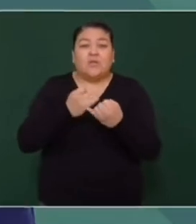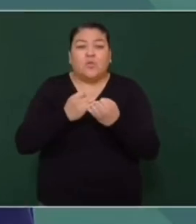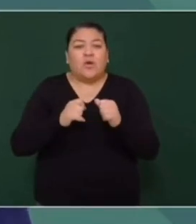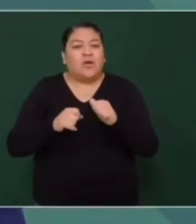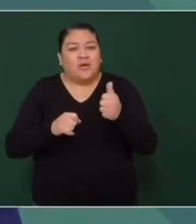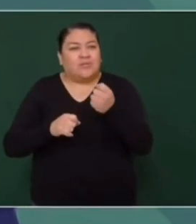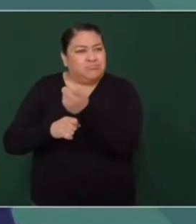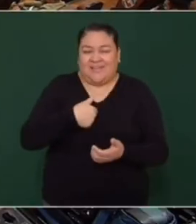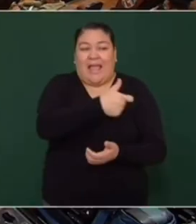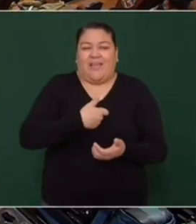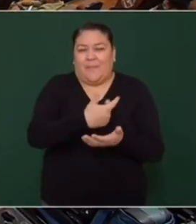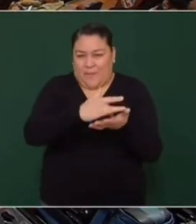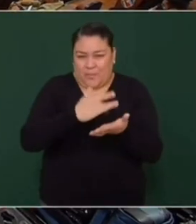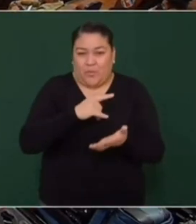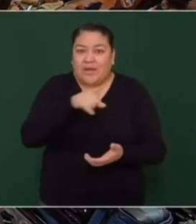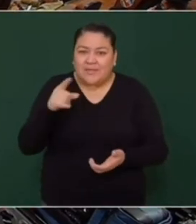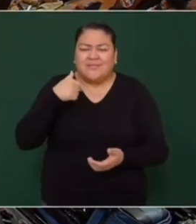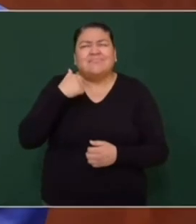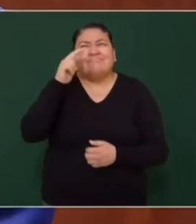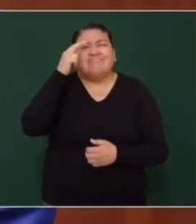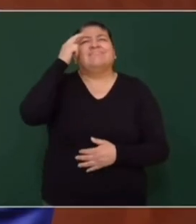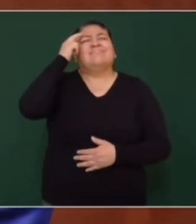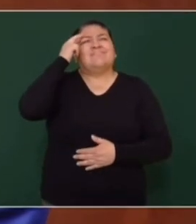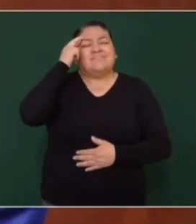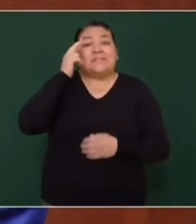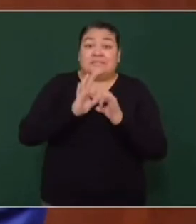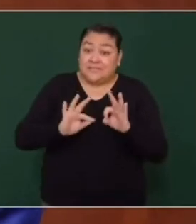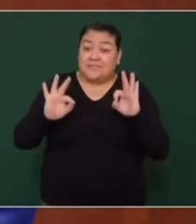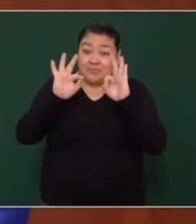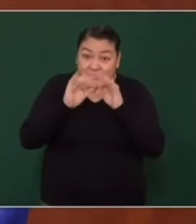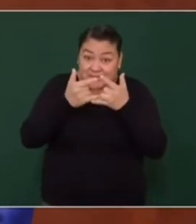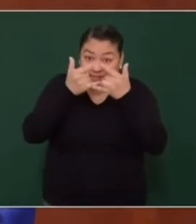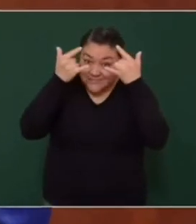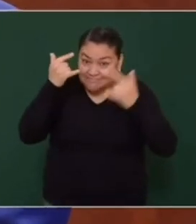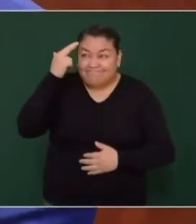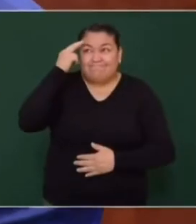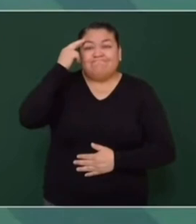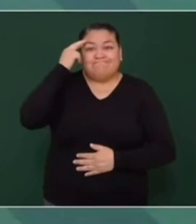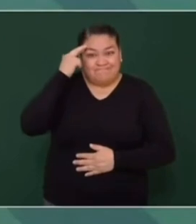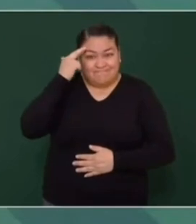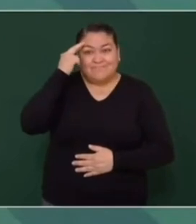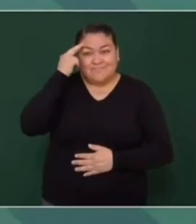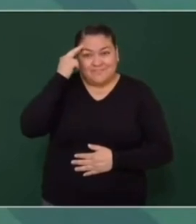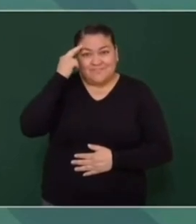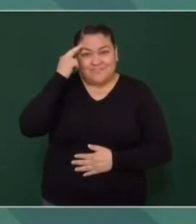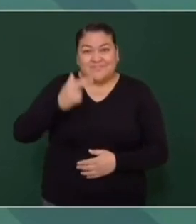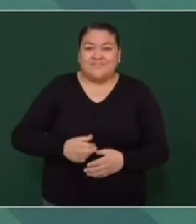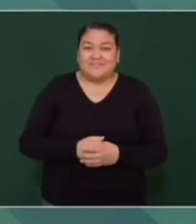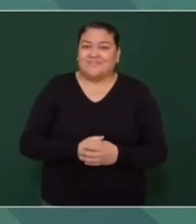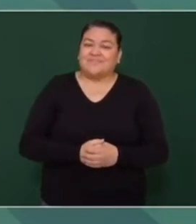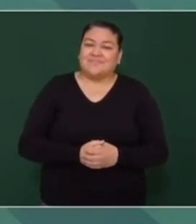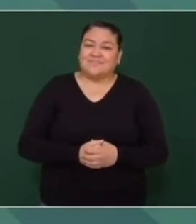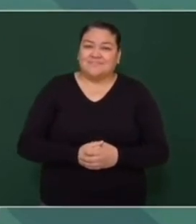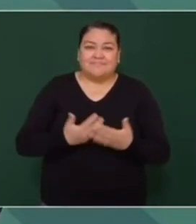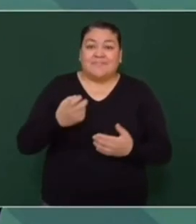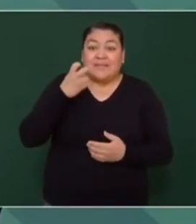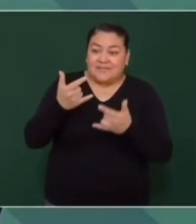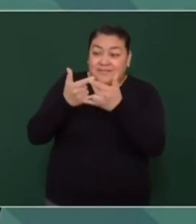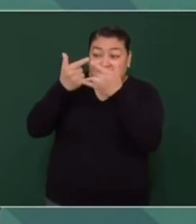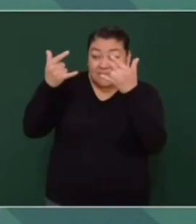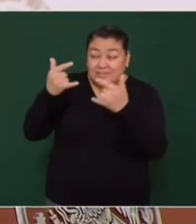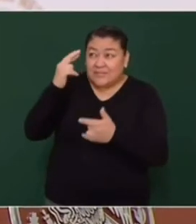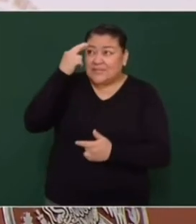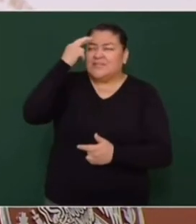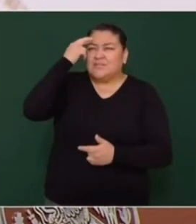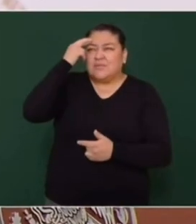varios abogados. Y me acordaba, pues por eso es importante la historia, que es la maestra de la